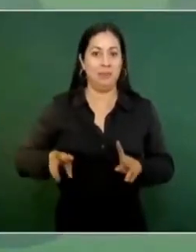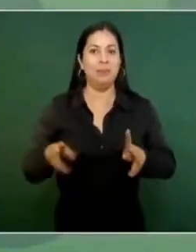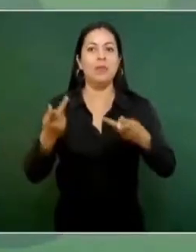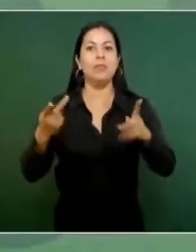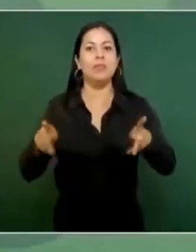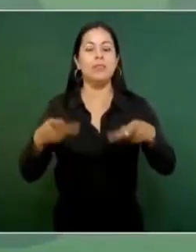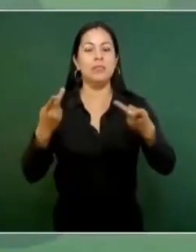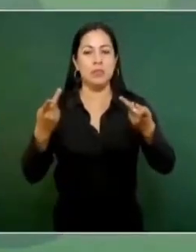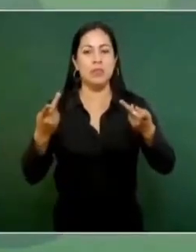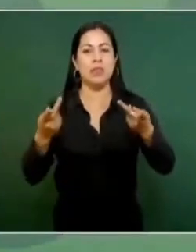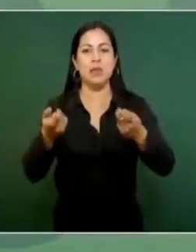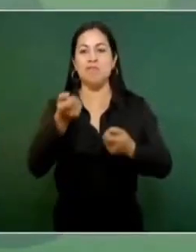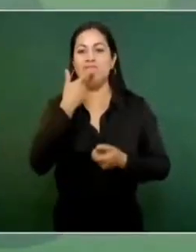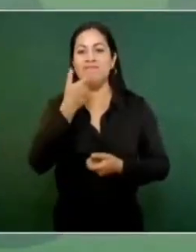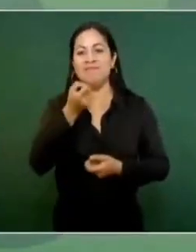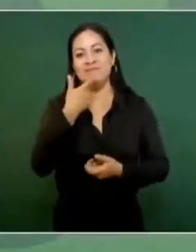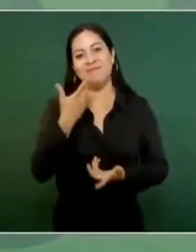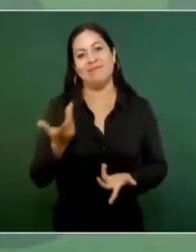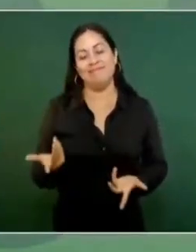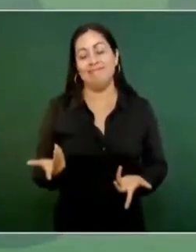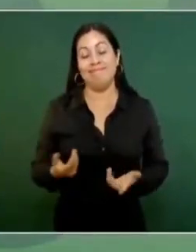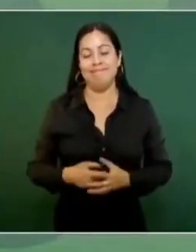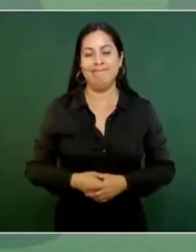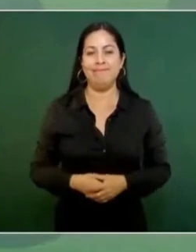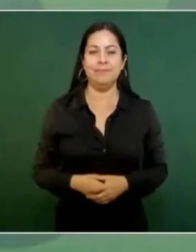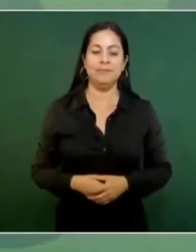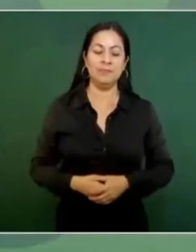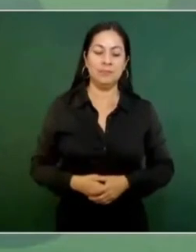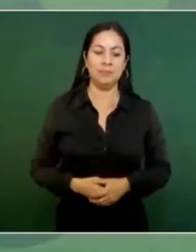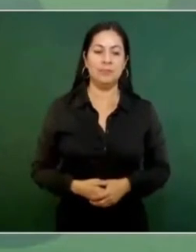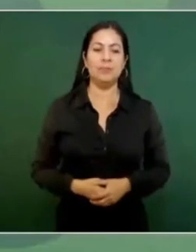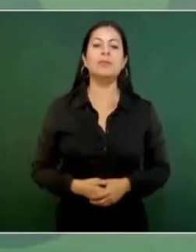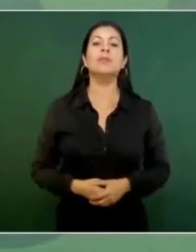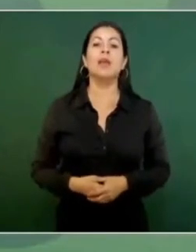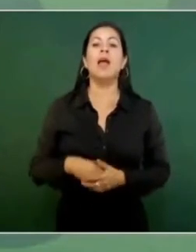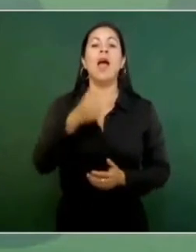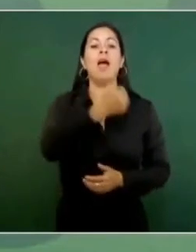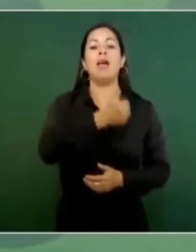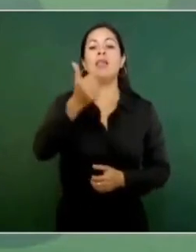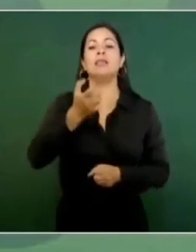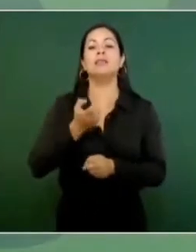la medicina, a los estados.